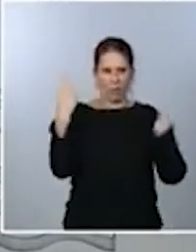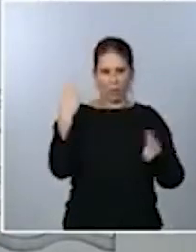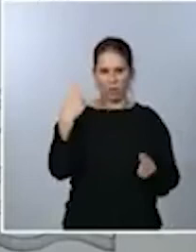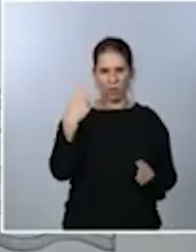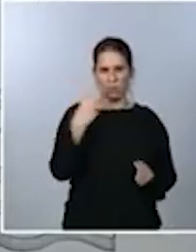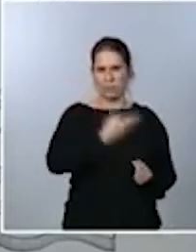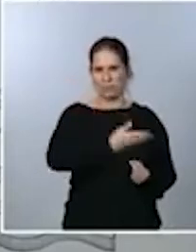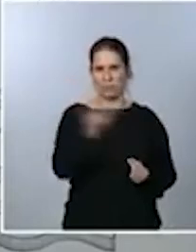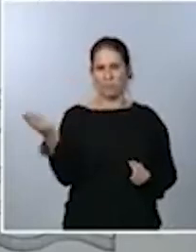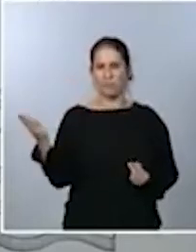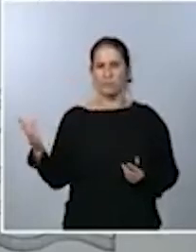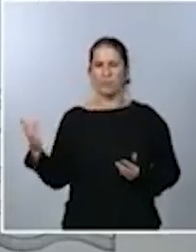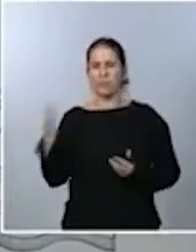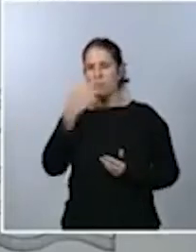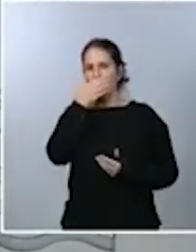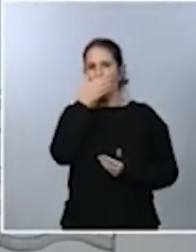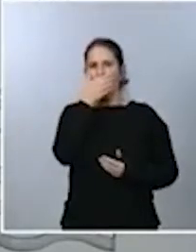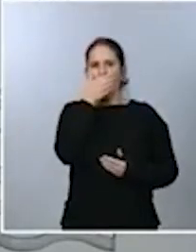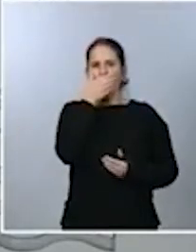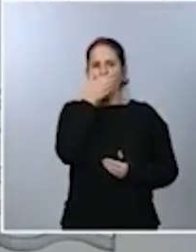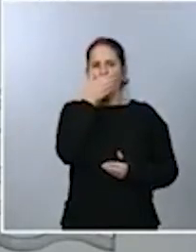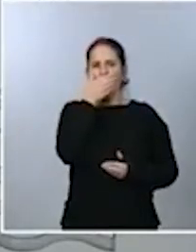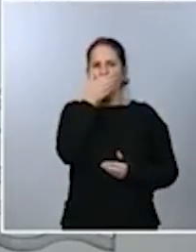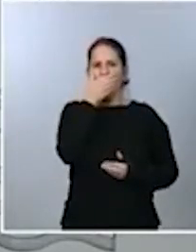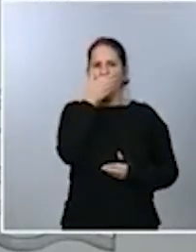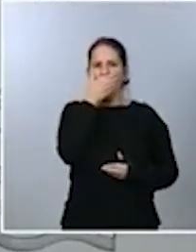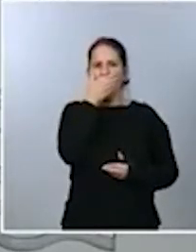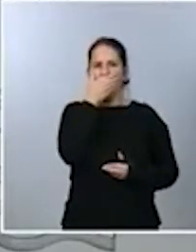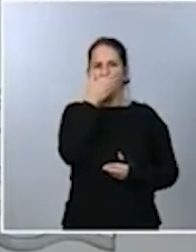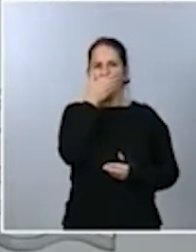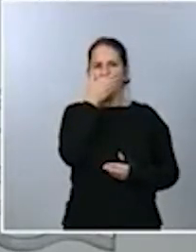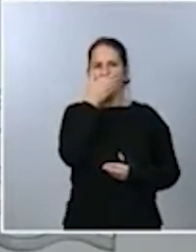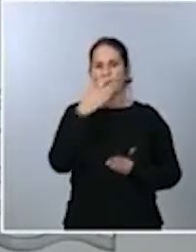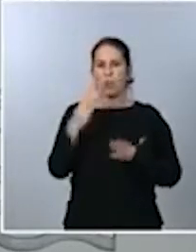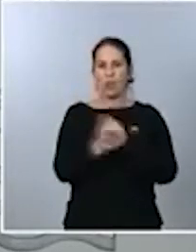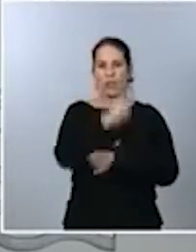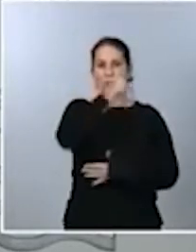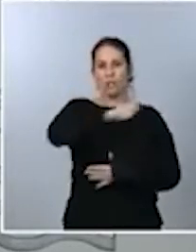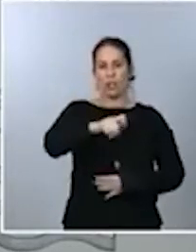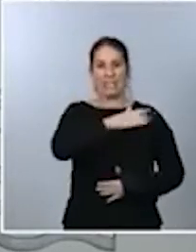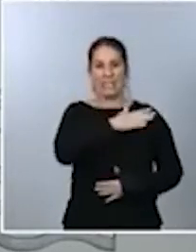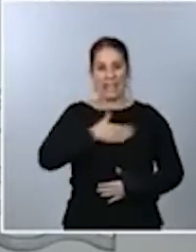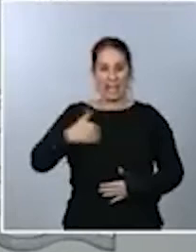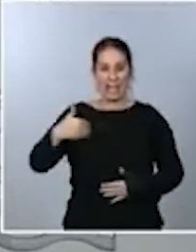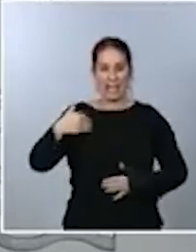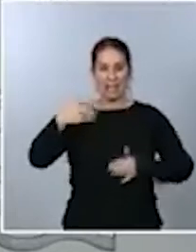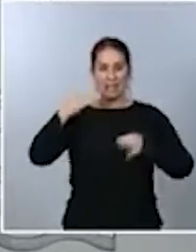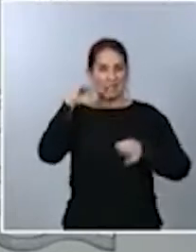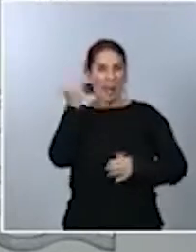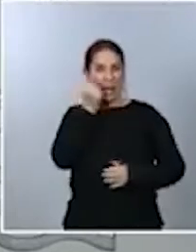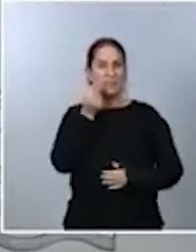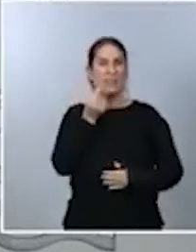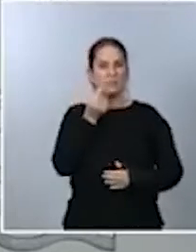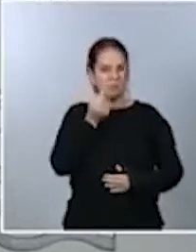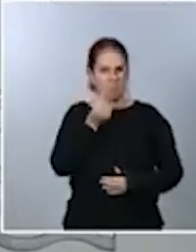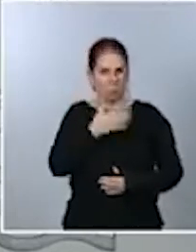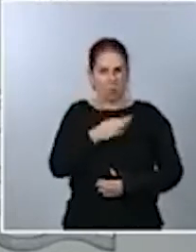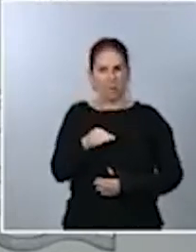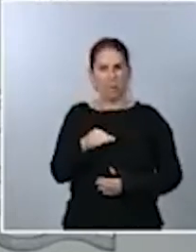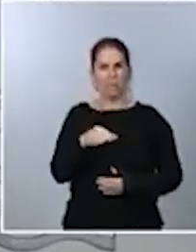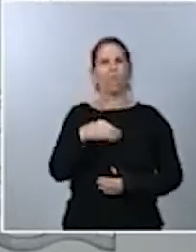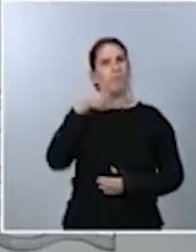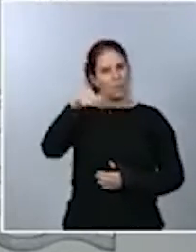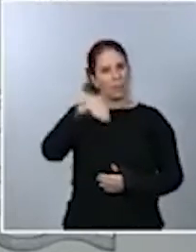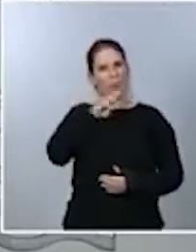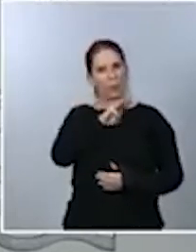todos aquellos que quieran darse por enterado lo pueden hacer. Estamos haciendo un llamamiento al Partido Popular para que acuerde, para que se siente, para que